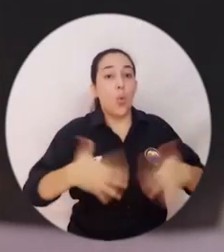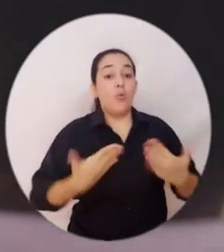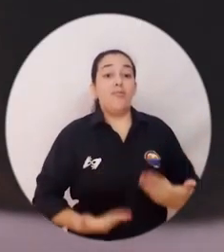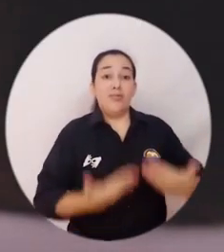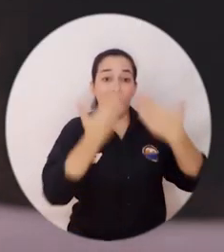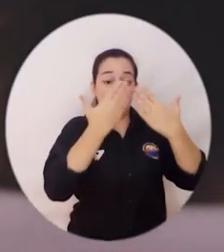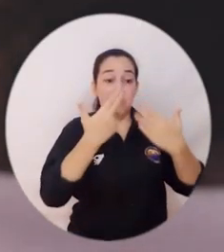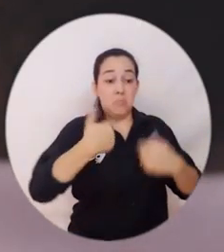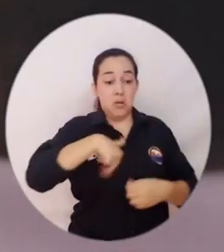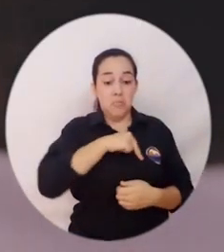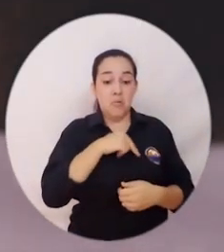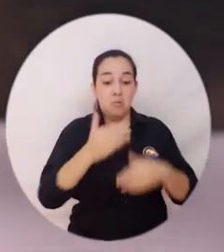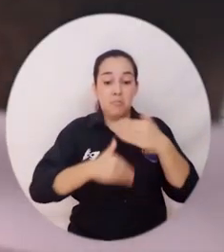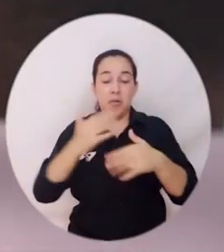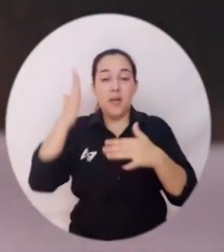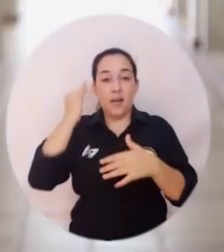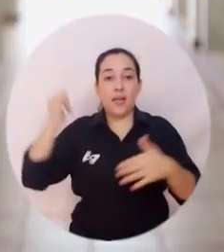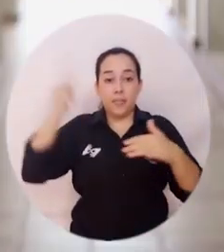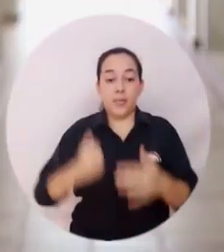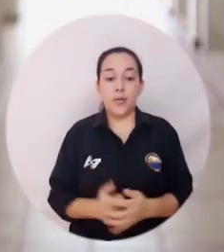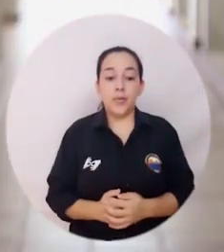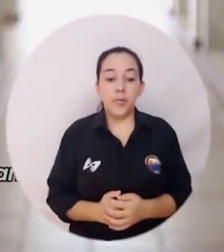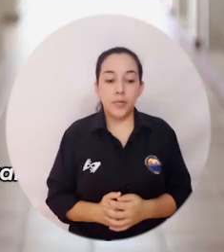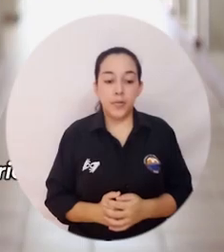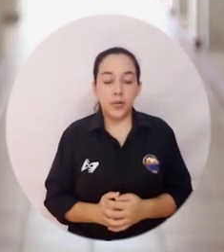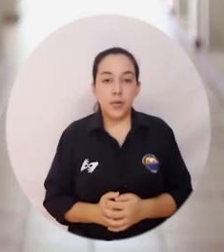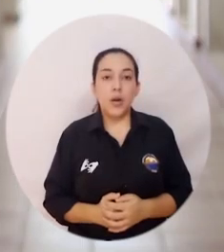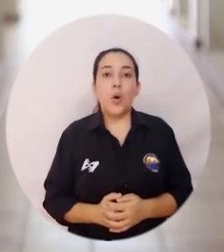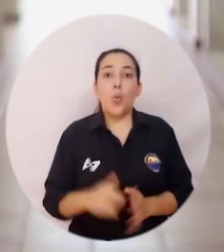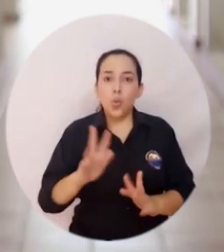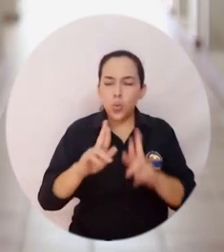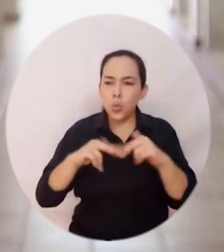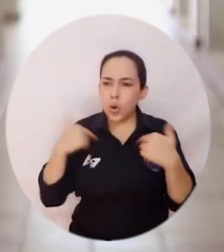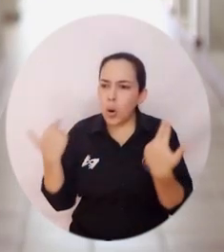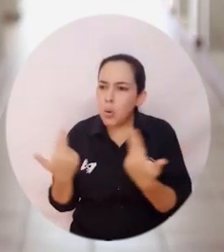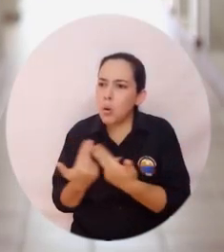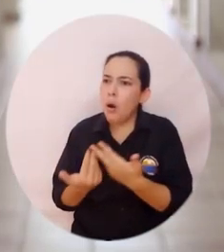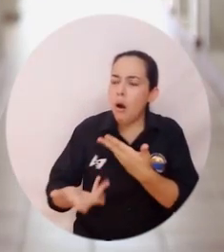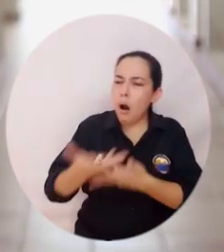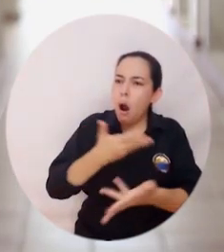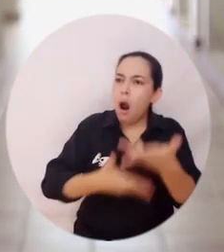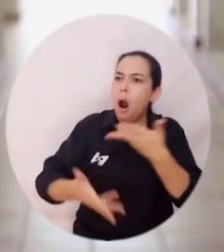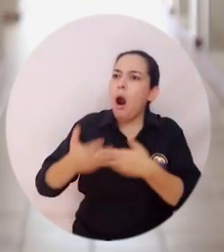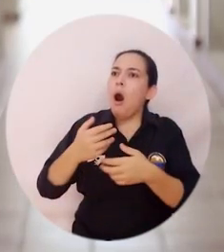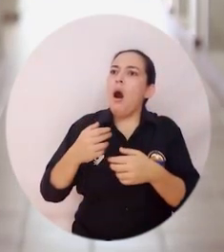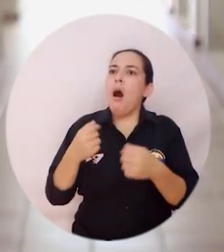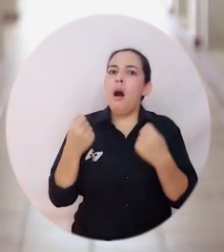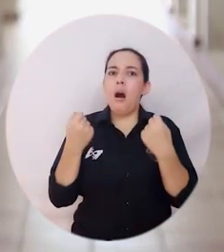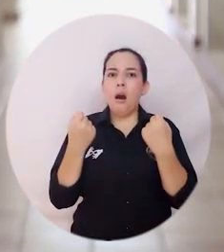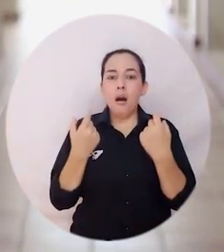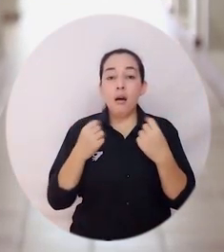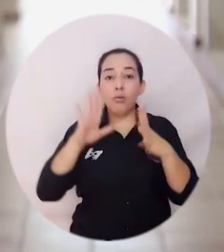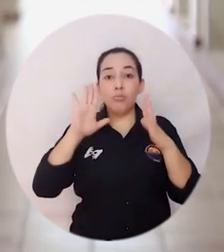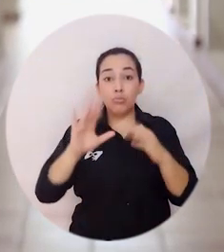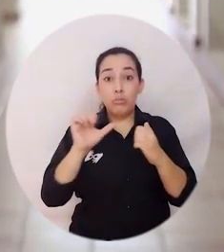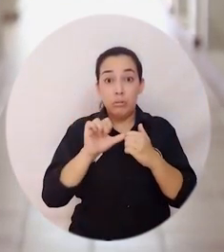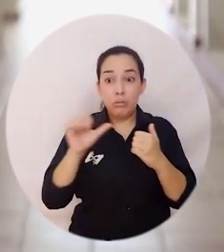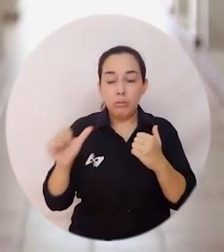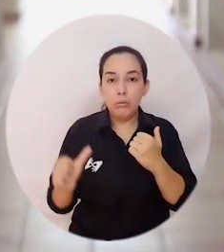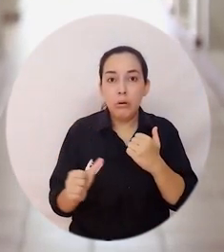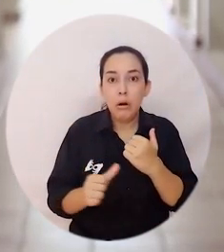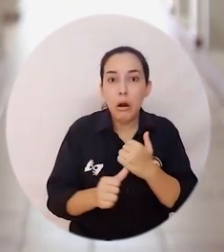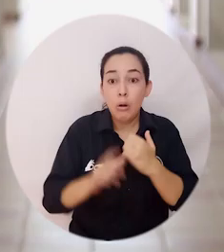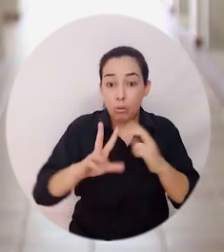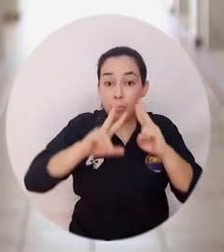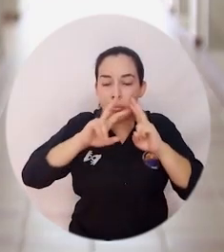contribuir mucho a nuestros procesos académicos. Bueno, la reunión fue bastante fructífera, puesto que digamos que la Vicerrectoría de Investigación